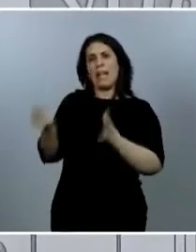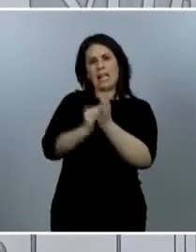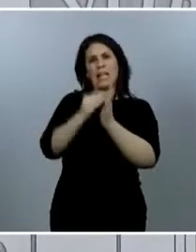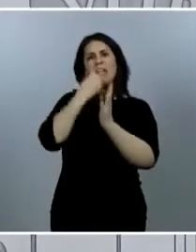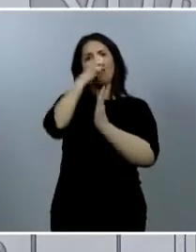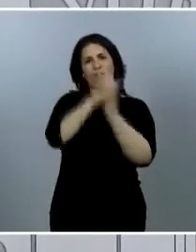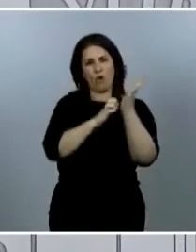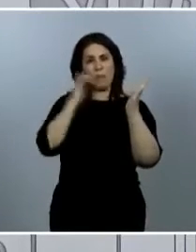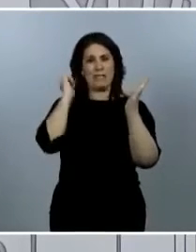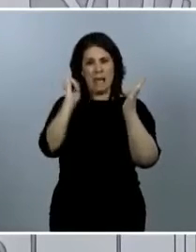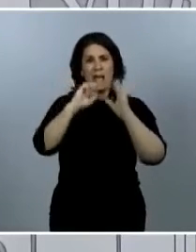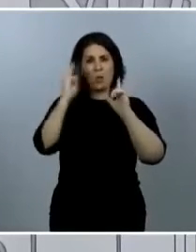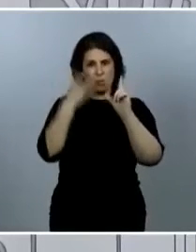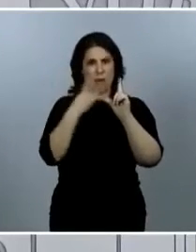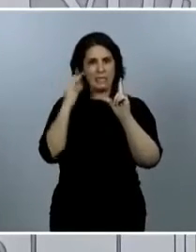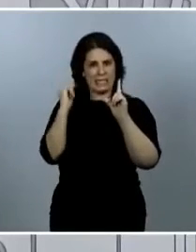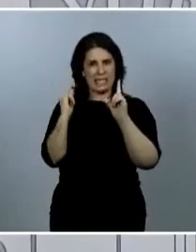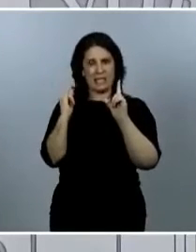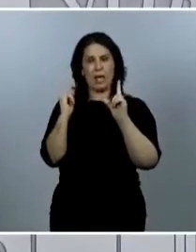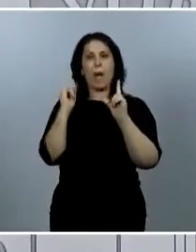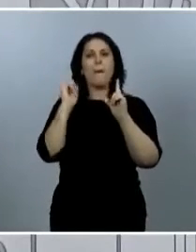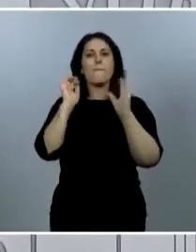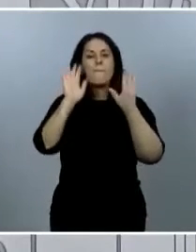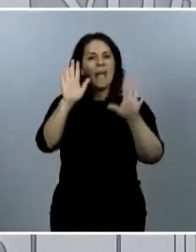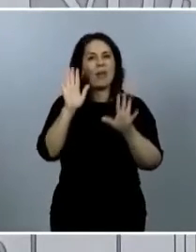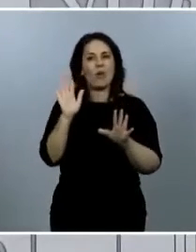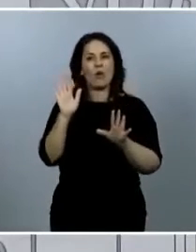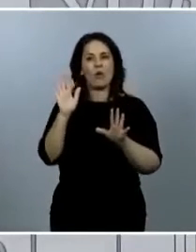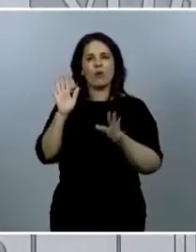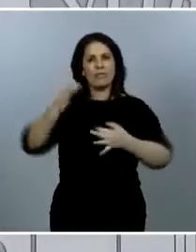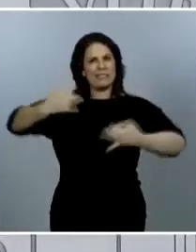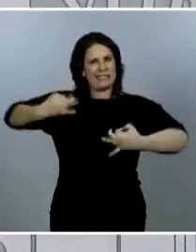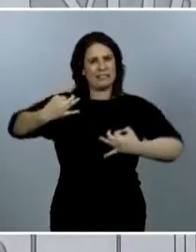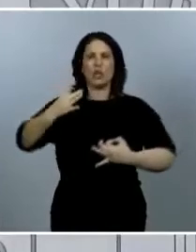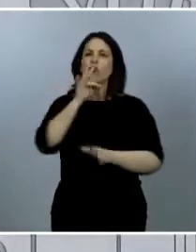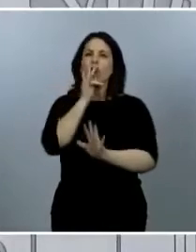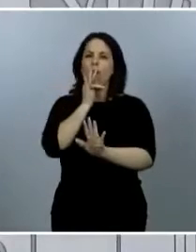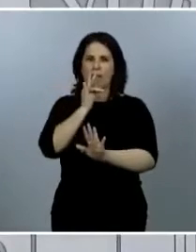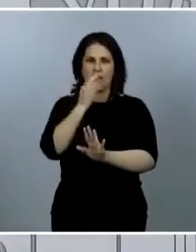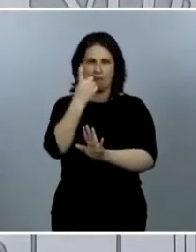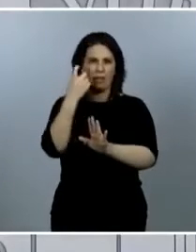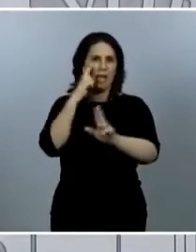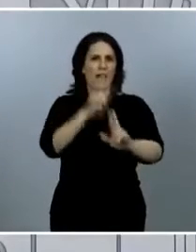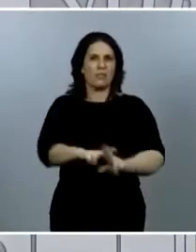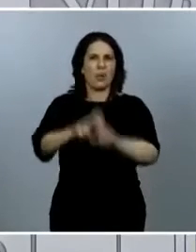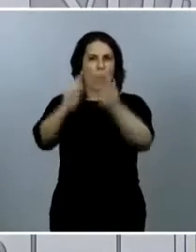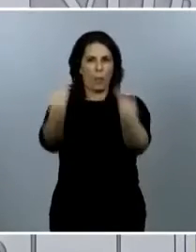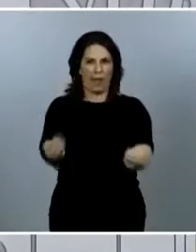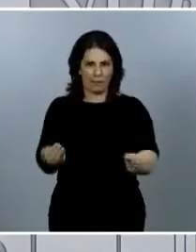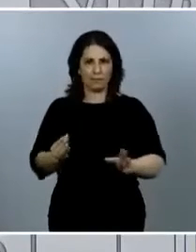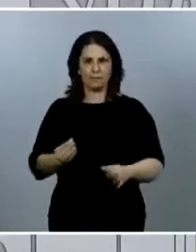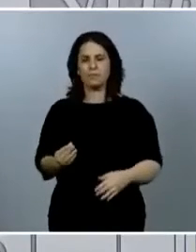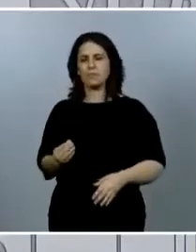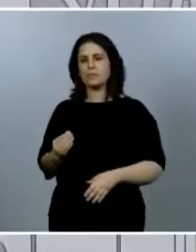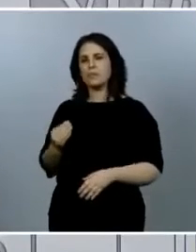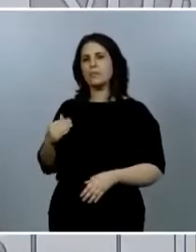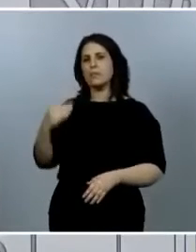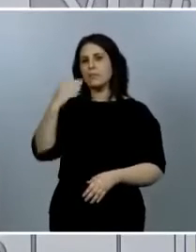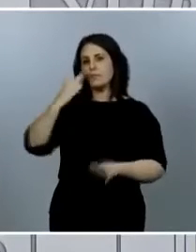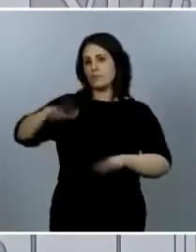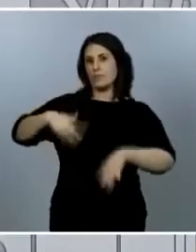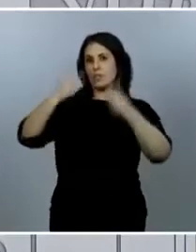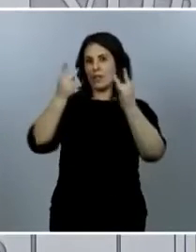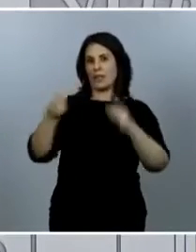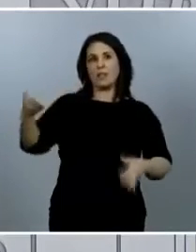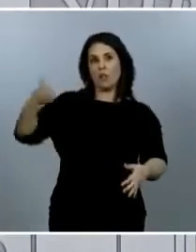página web, están congelados a la espera de esa revisión. Mientras tanto, sabemos que con fecha de defunción de los últimos siete días se